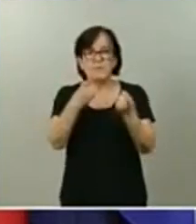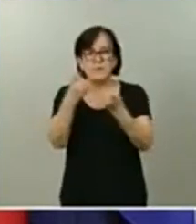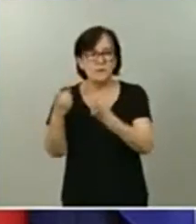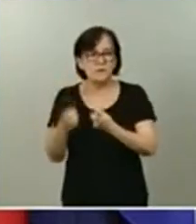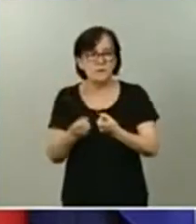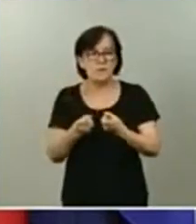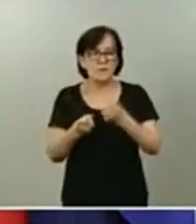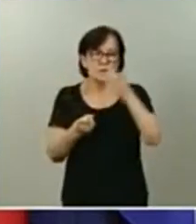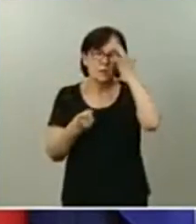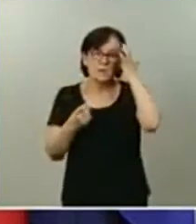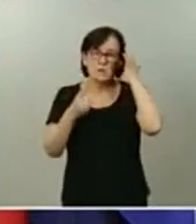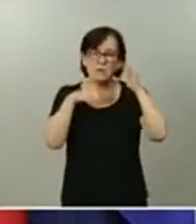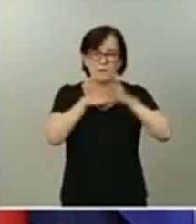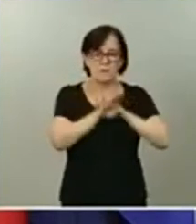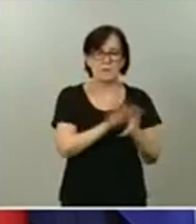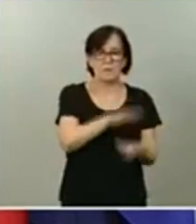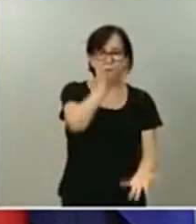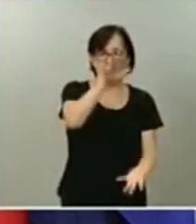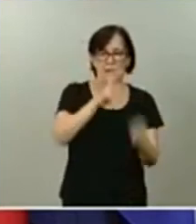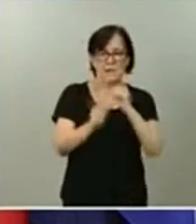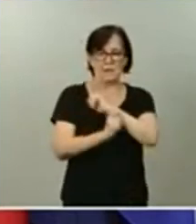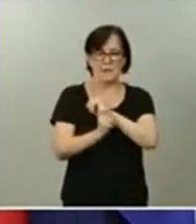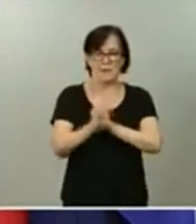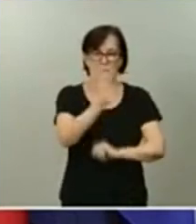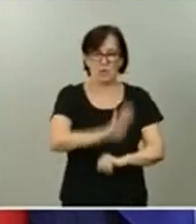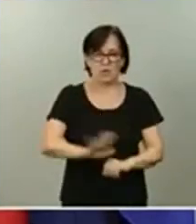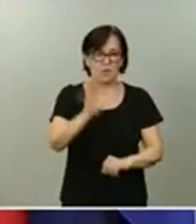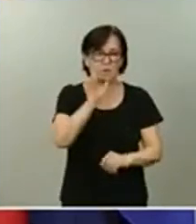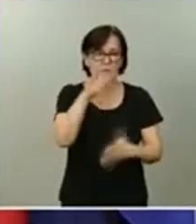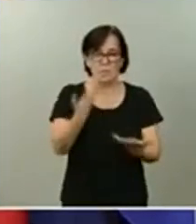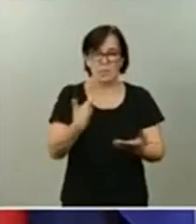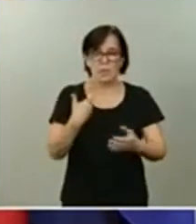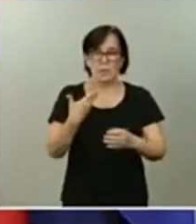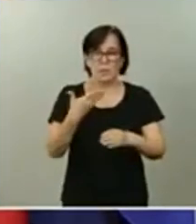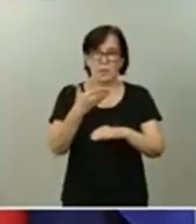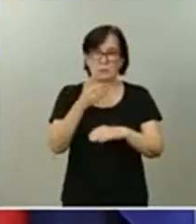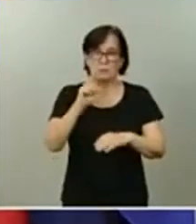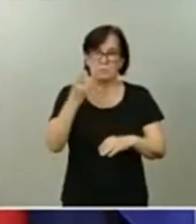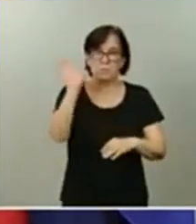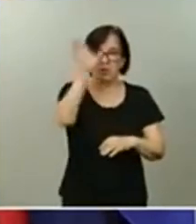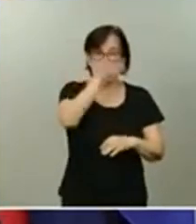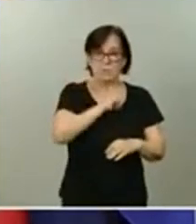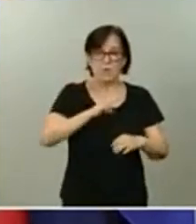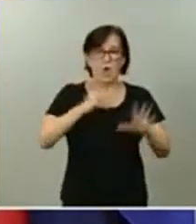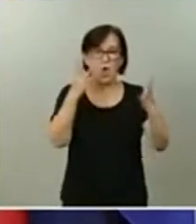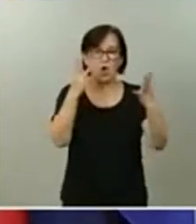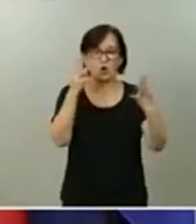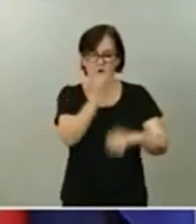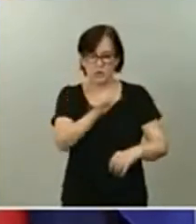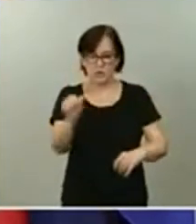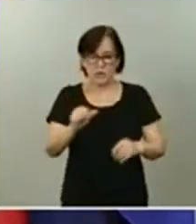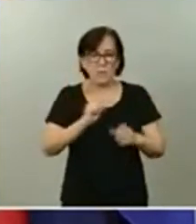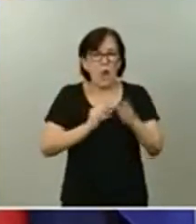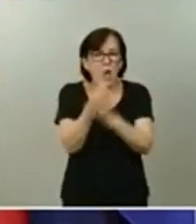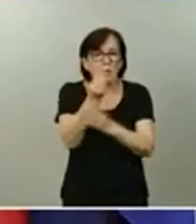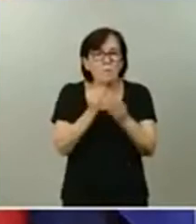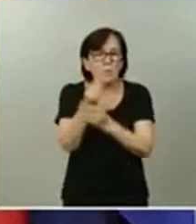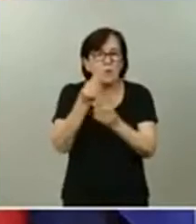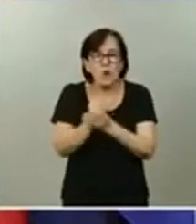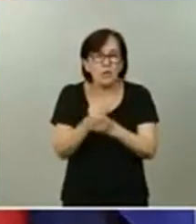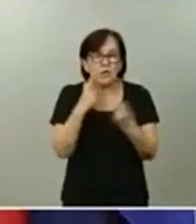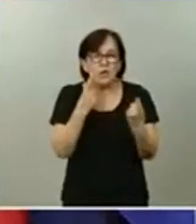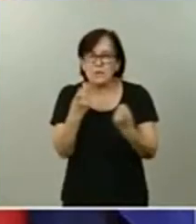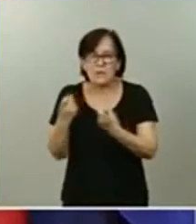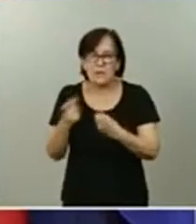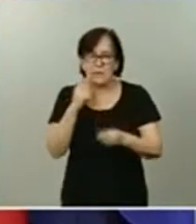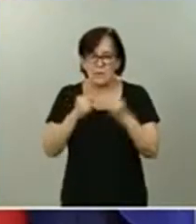reserva estratégica nacional. En primer lugar, por parte de las comunidades autónomas, de ocho semanas de aquellos productos necesarios para combatir